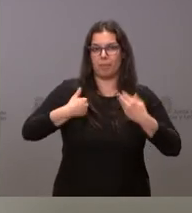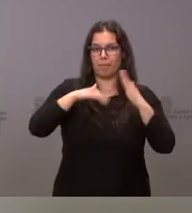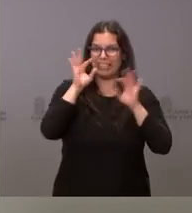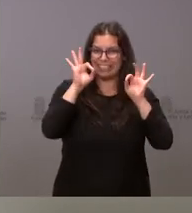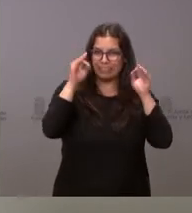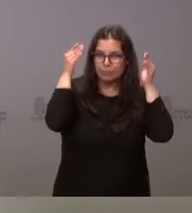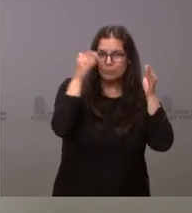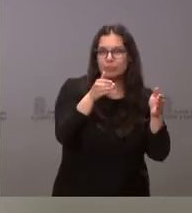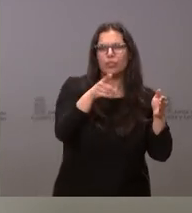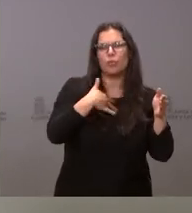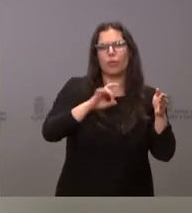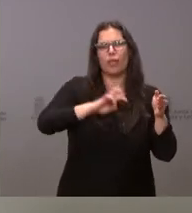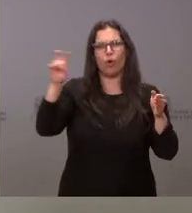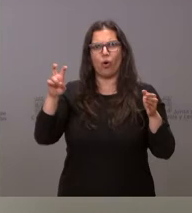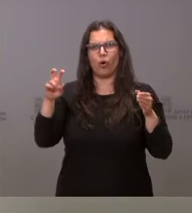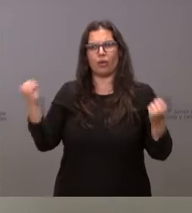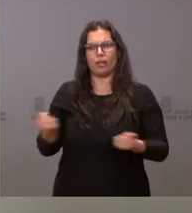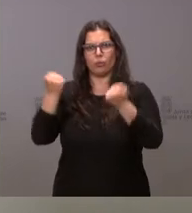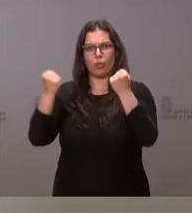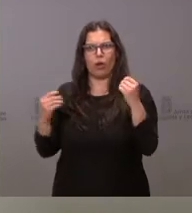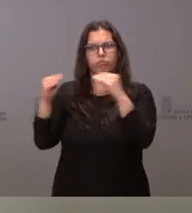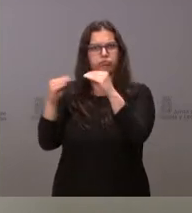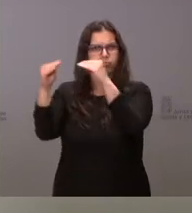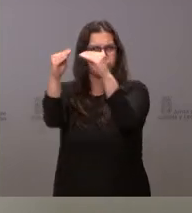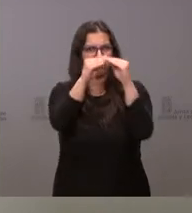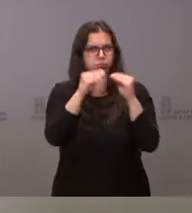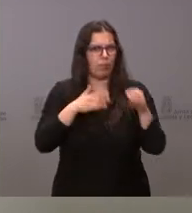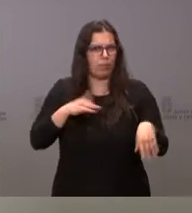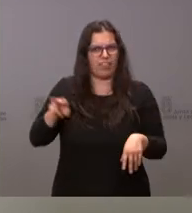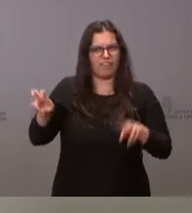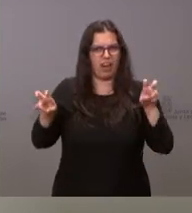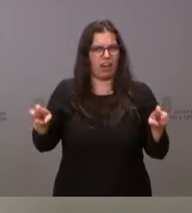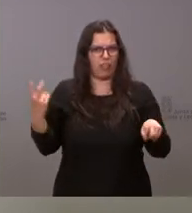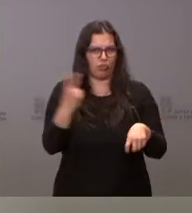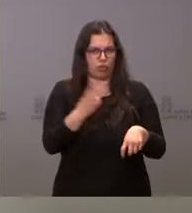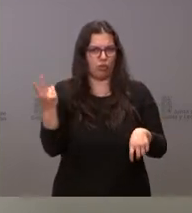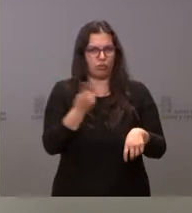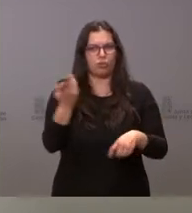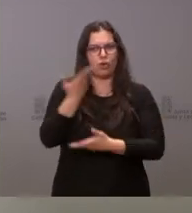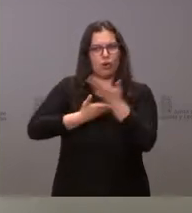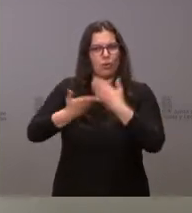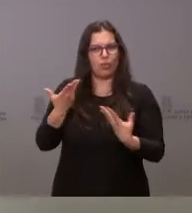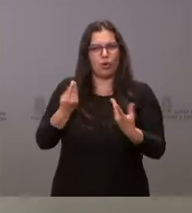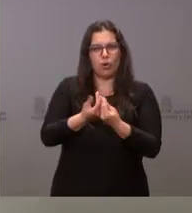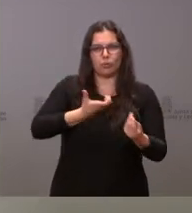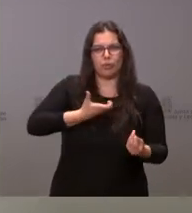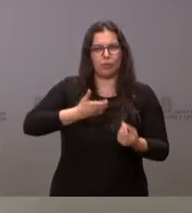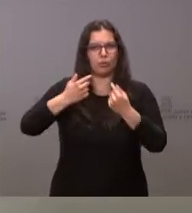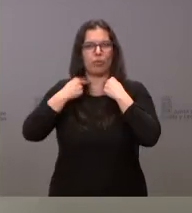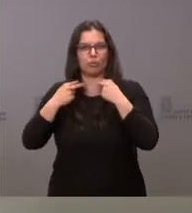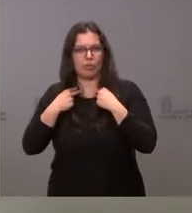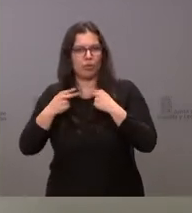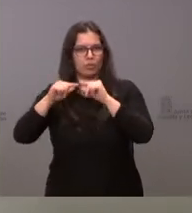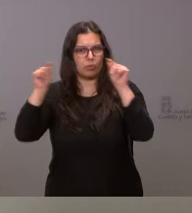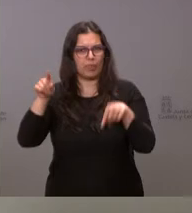esto es plenamente compatible con las actuaciones que estamos desarrollando en colaboración con las corporaciones provinciales, con las